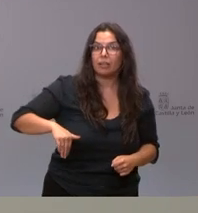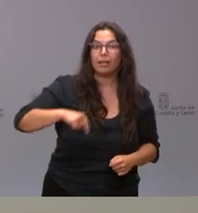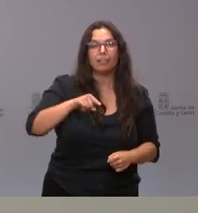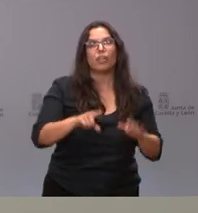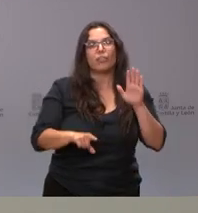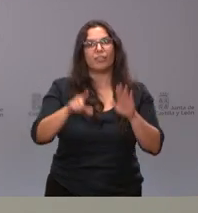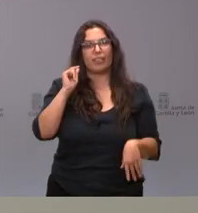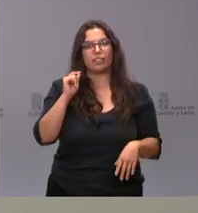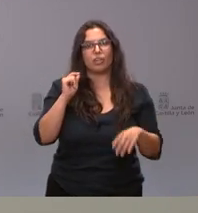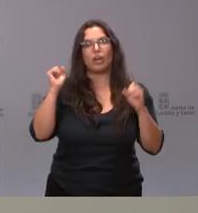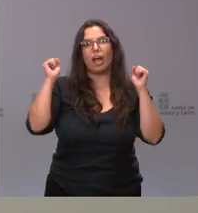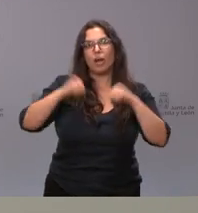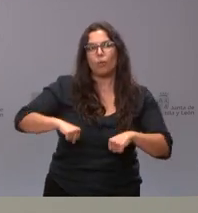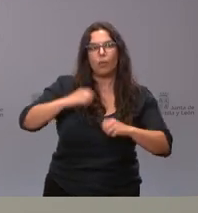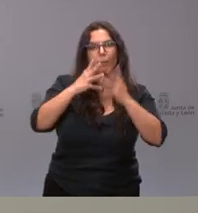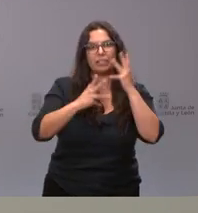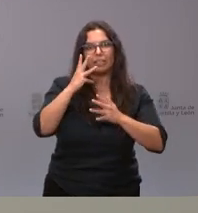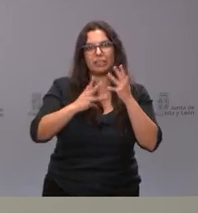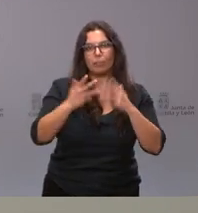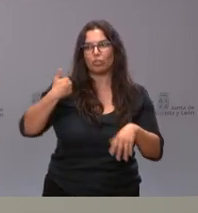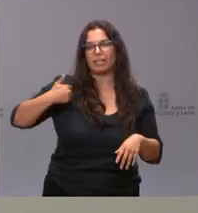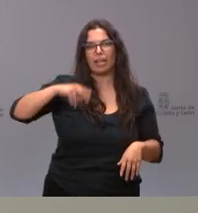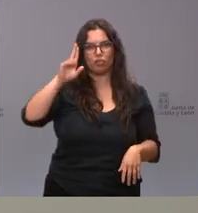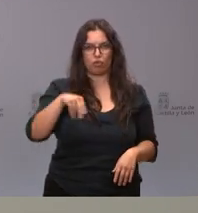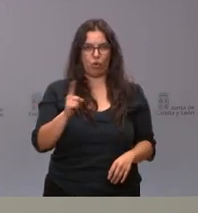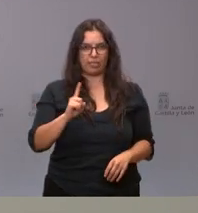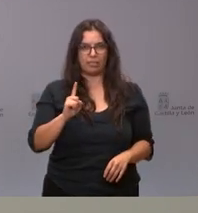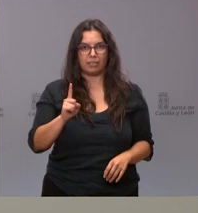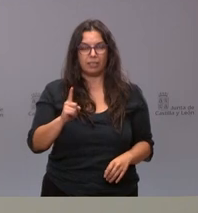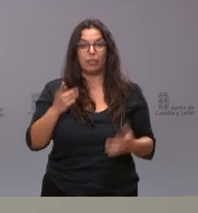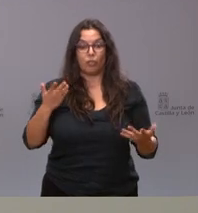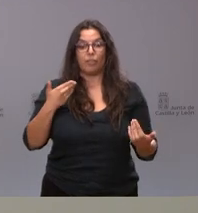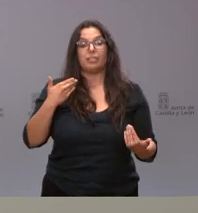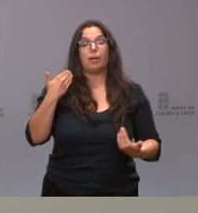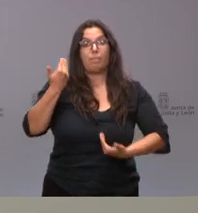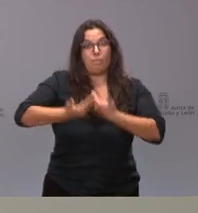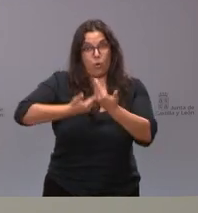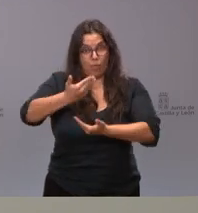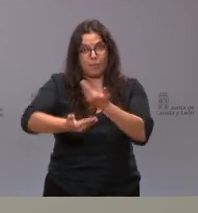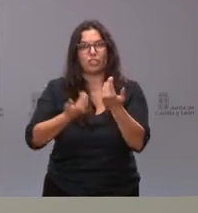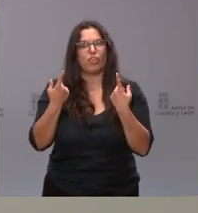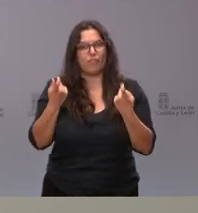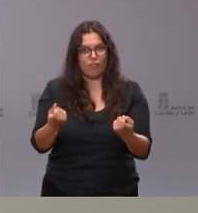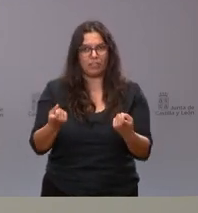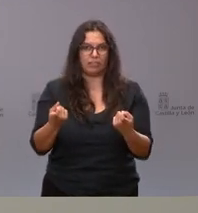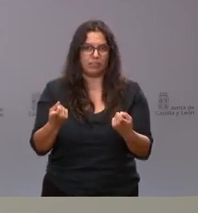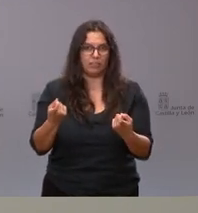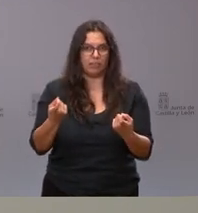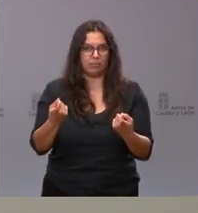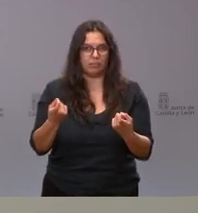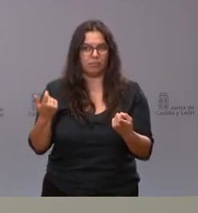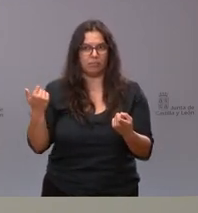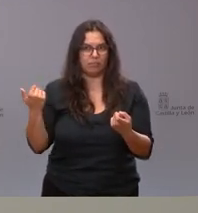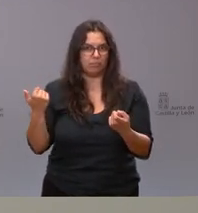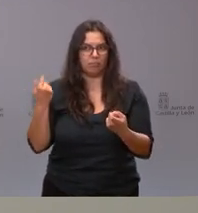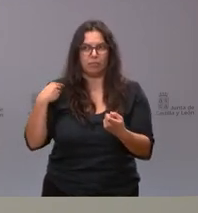decisión de un acuerdo administrativo que se haya tomado ya. Y, por tanto, los cauces tienen que llevarse a través de los procedimientos establecidos